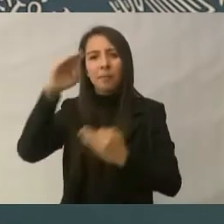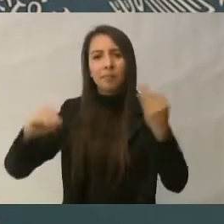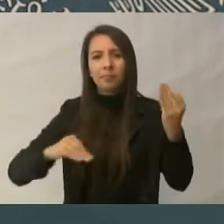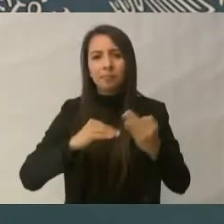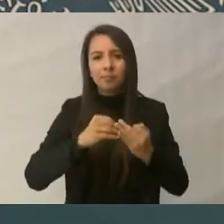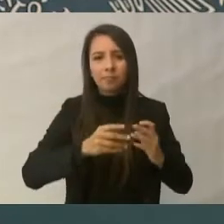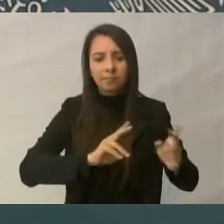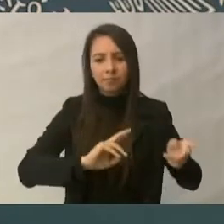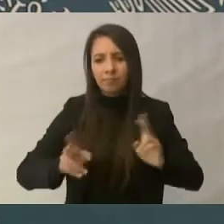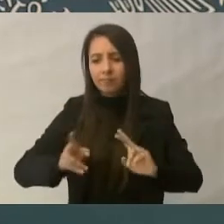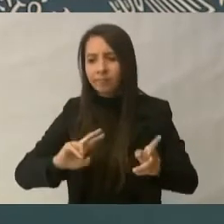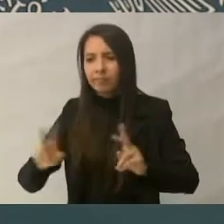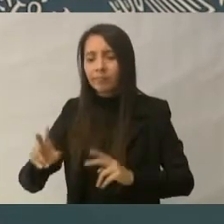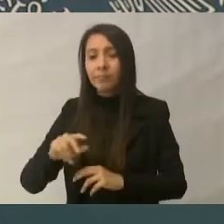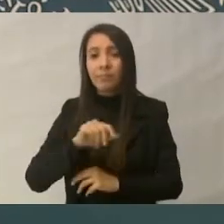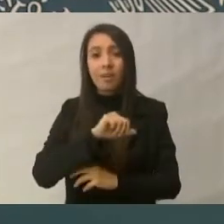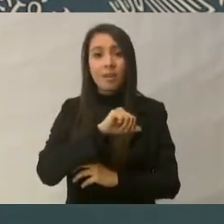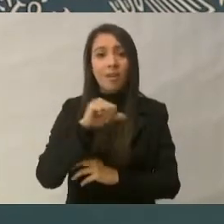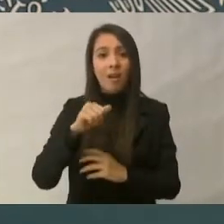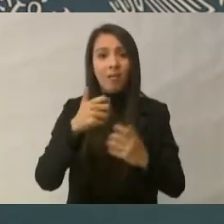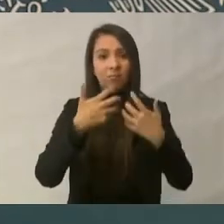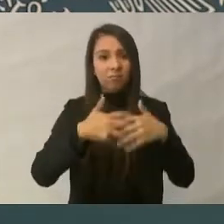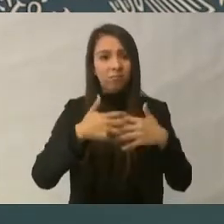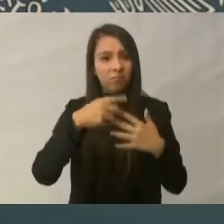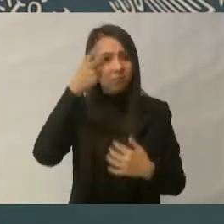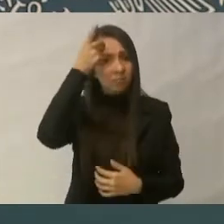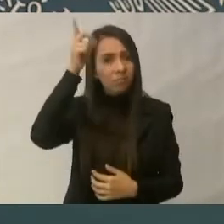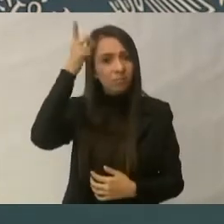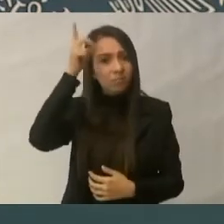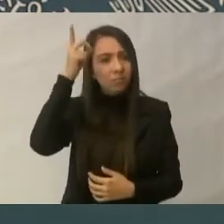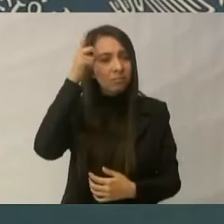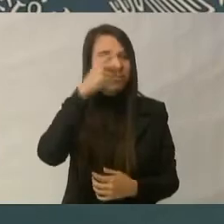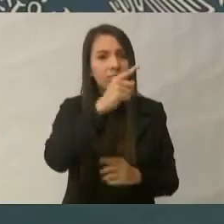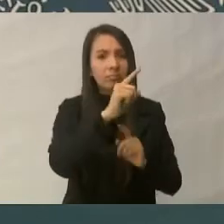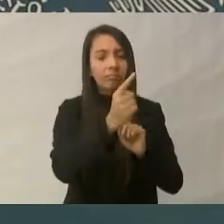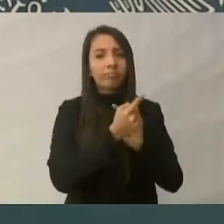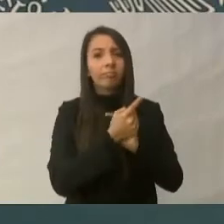los empresarios de Baja California me propusieron,